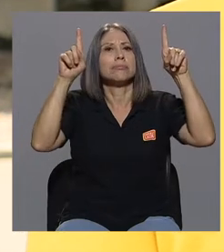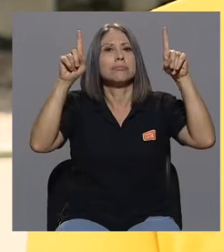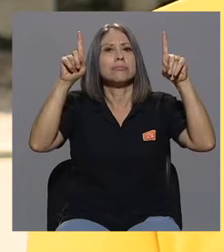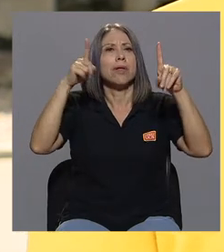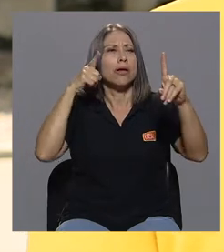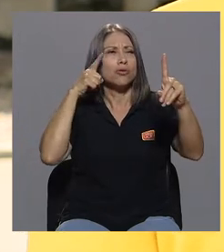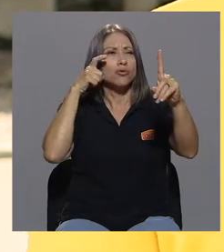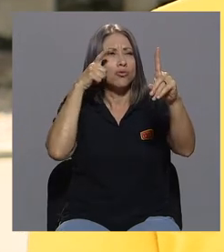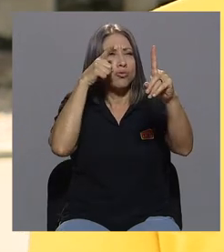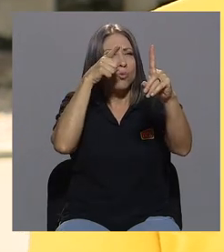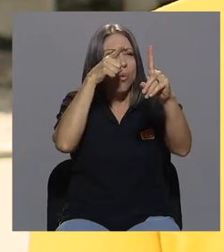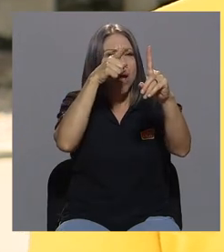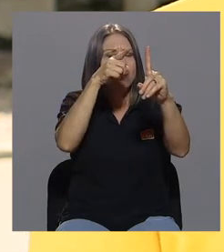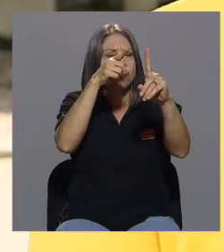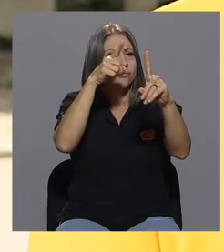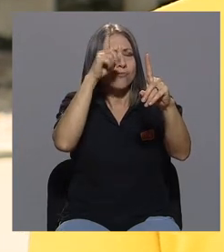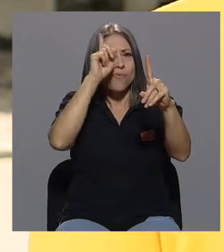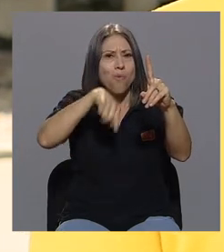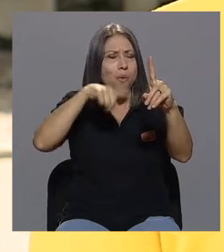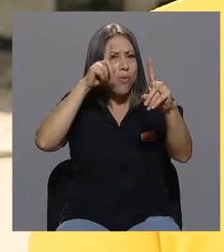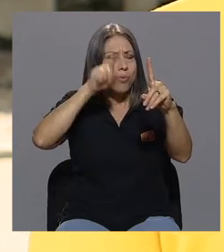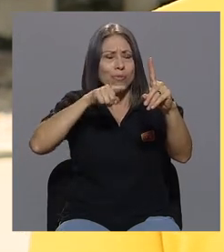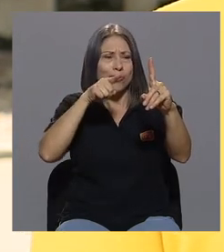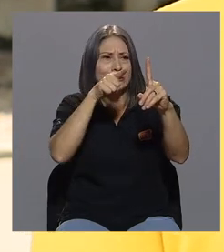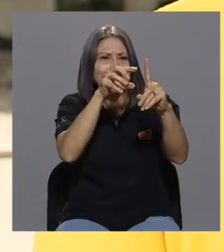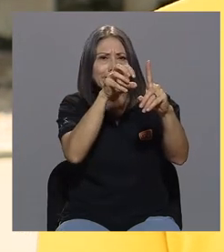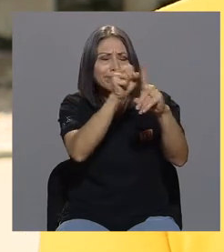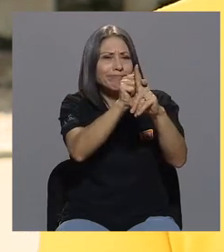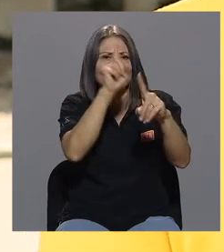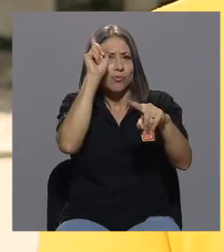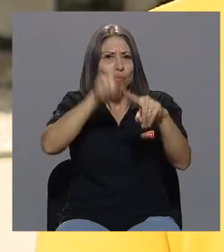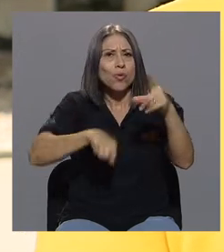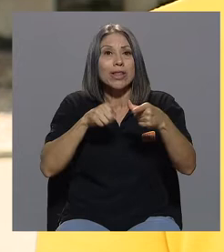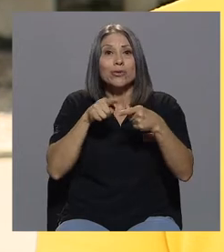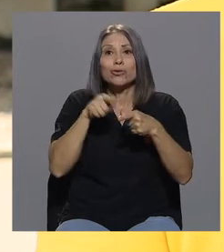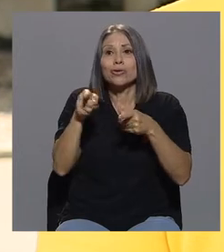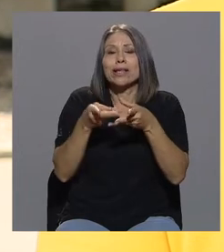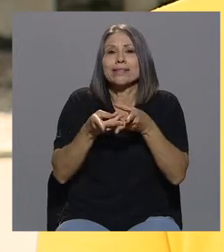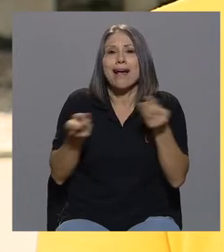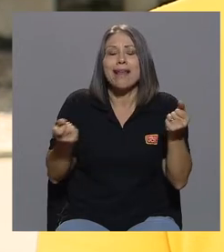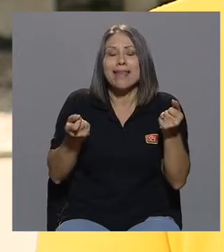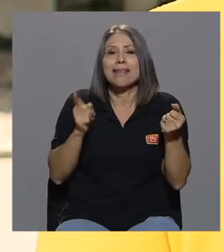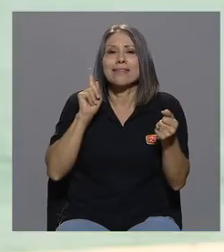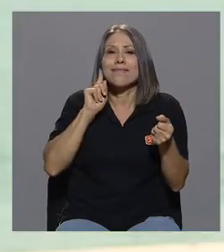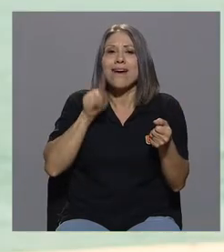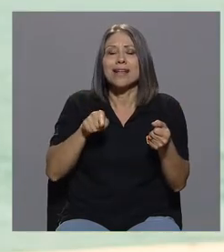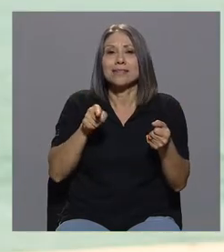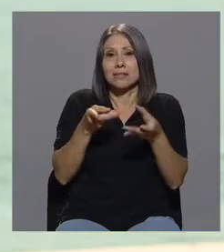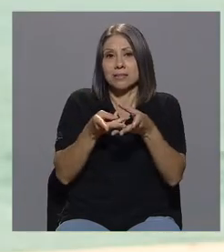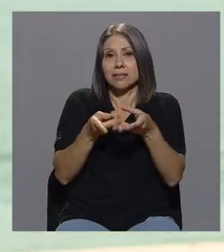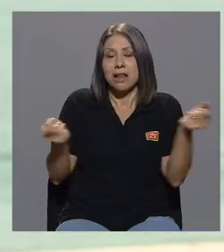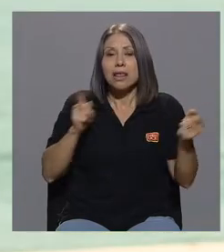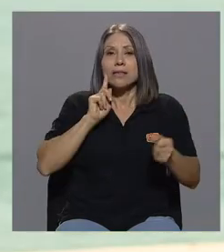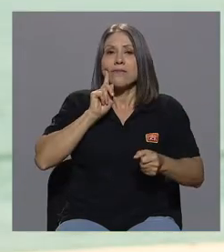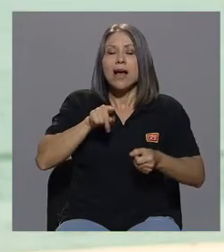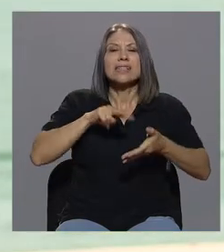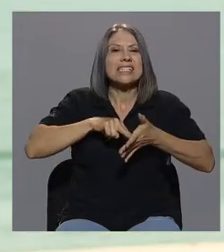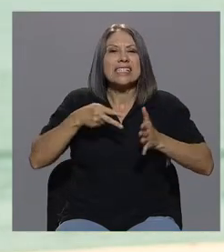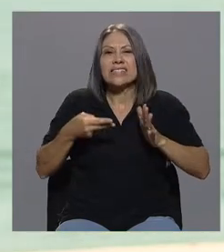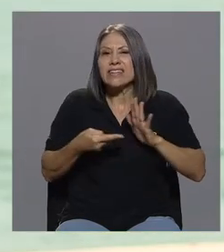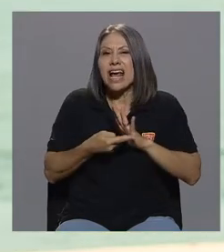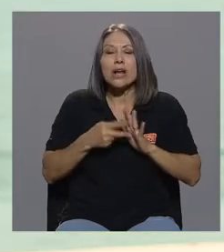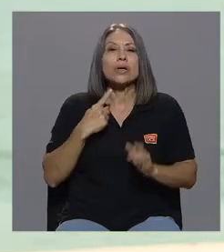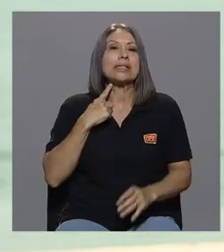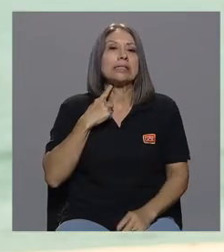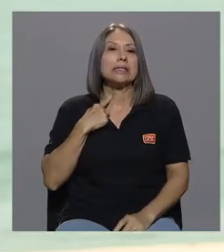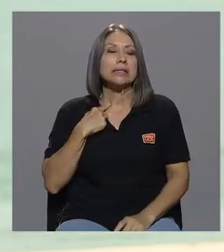puso en la vida una serie de salidas falsas. ¿Cómo esas salidas falsas significaron adicción en